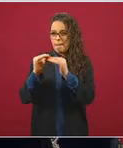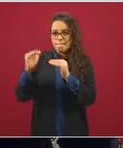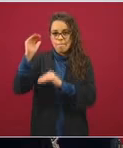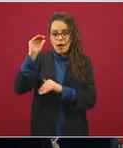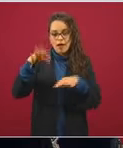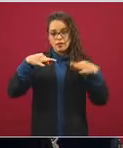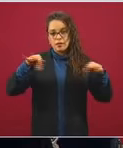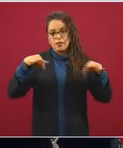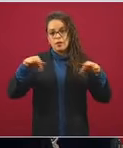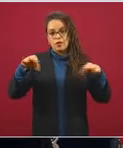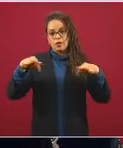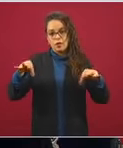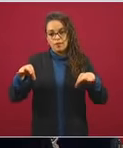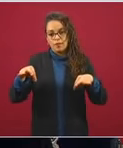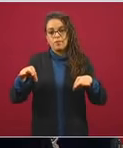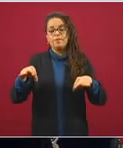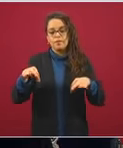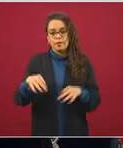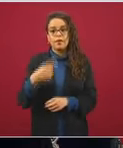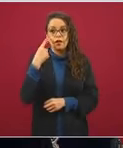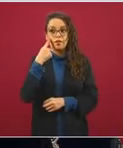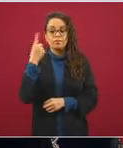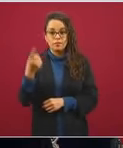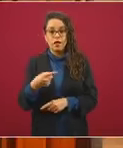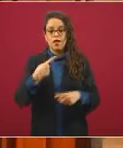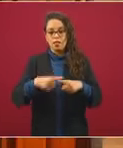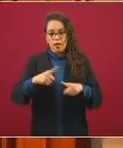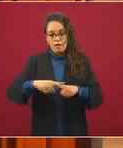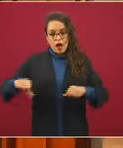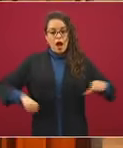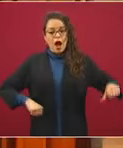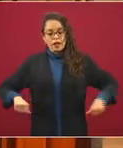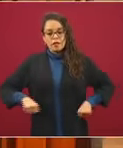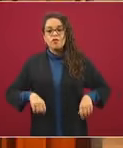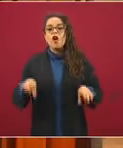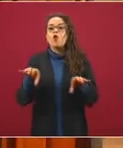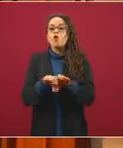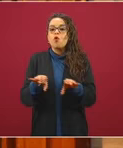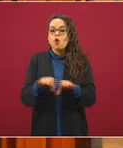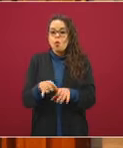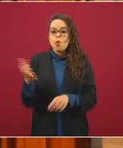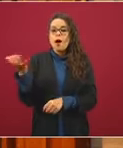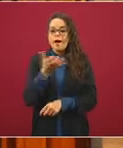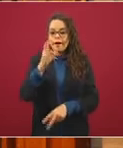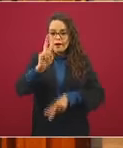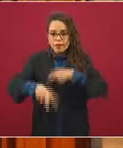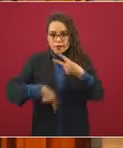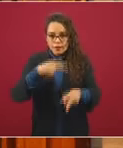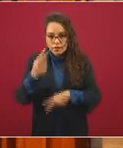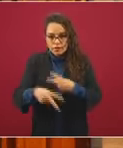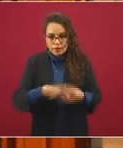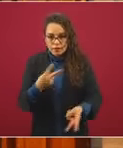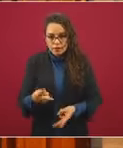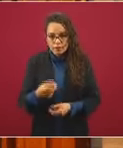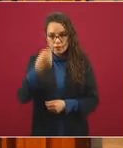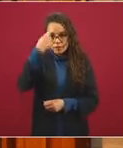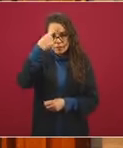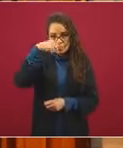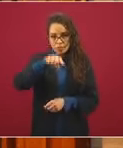una de estas actividades, cómo hay que llevarlas con esta nueva normalidad, cómo es que hay que llegar, aplicar los filtros